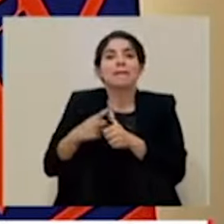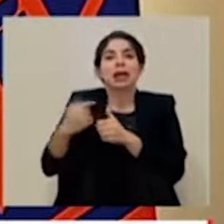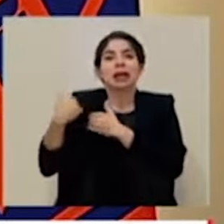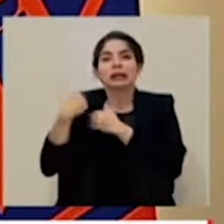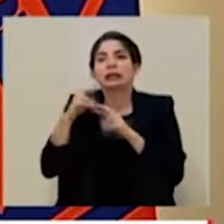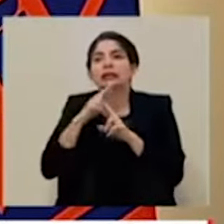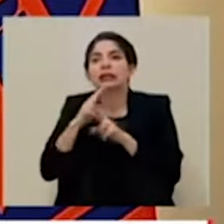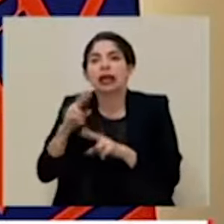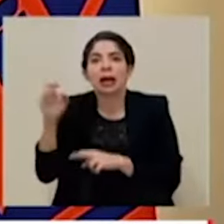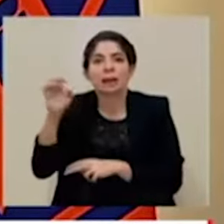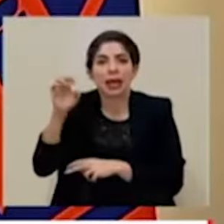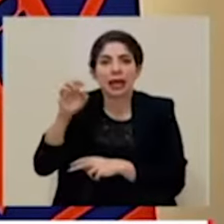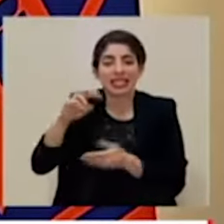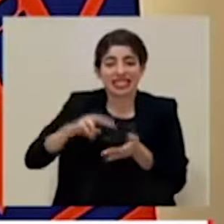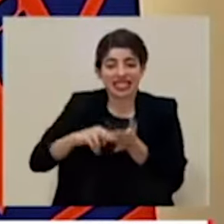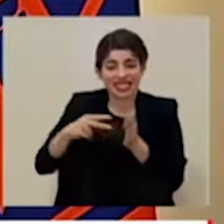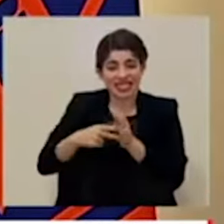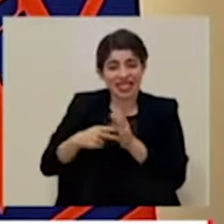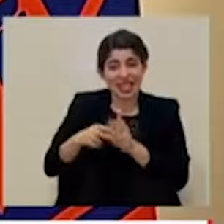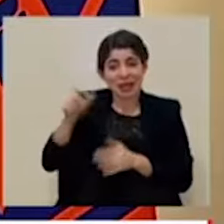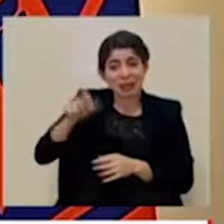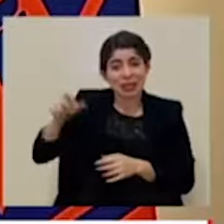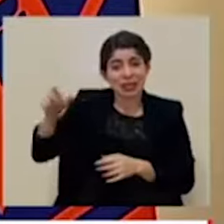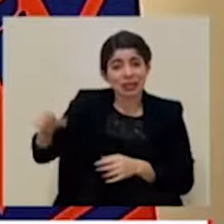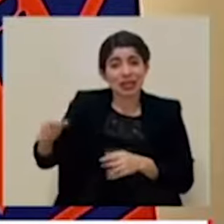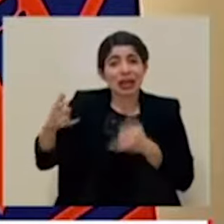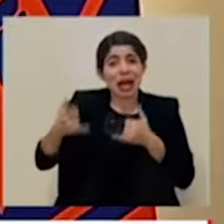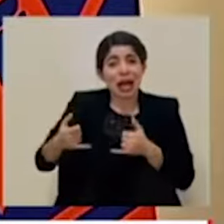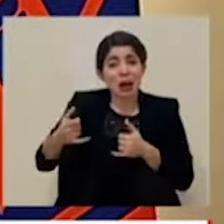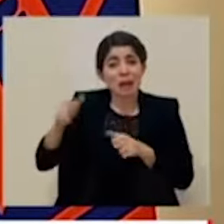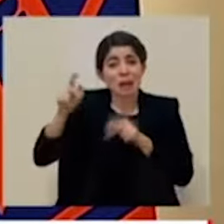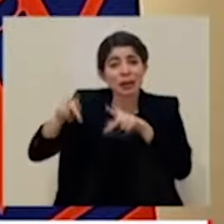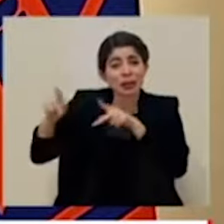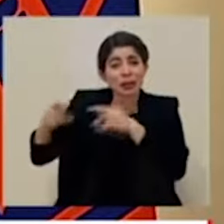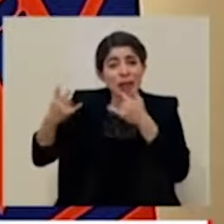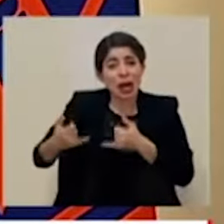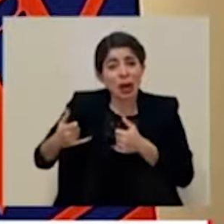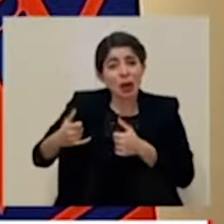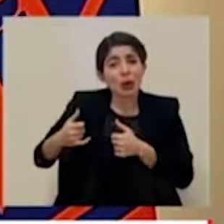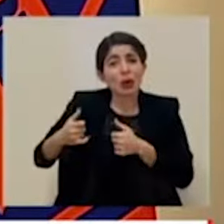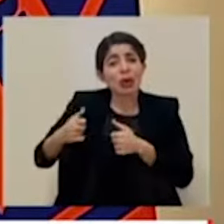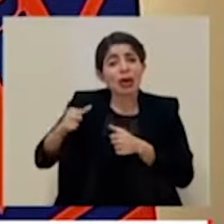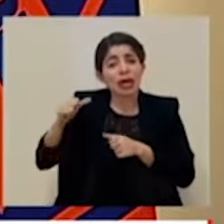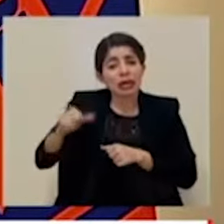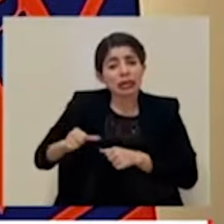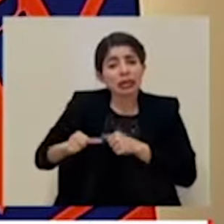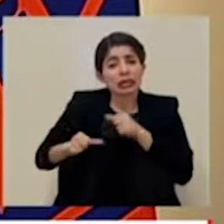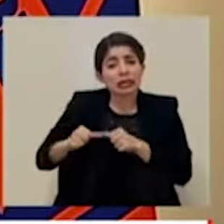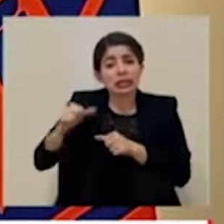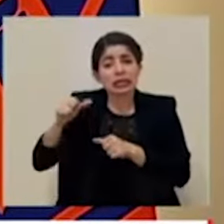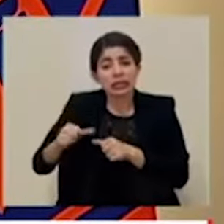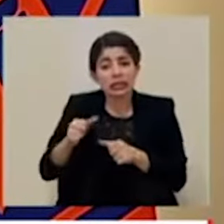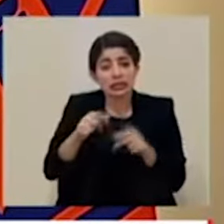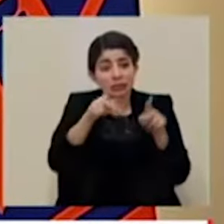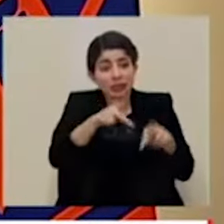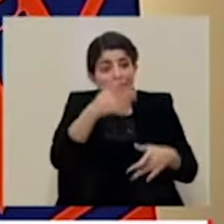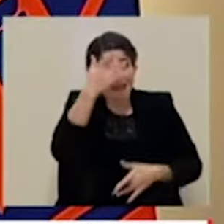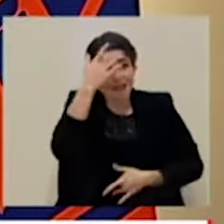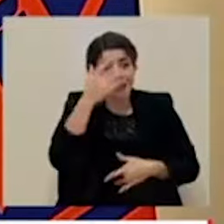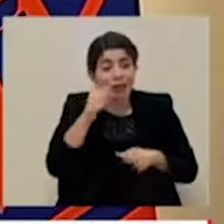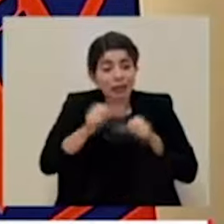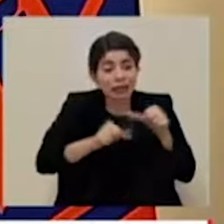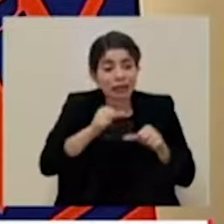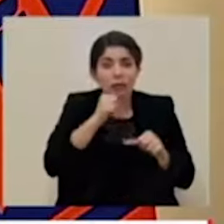de la emergencia, las personas que están en este momento luchando porque quien enferma no